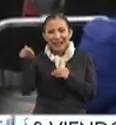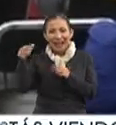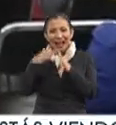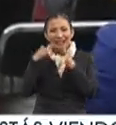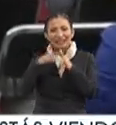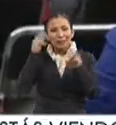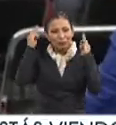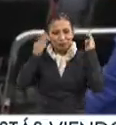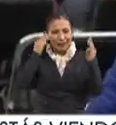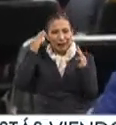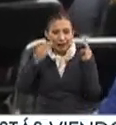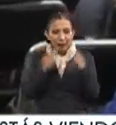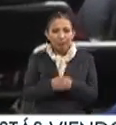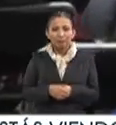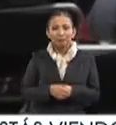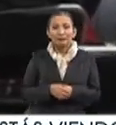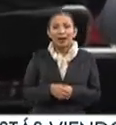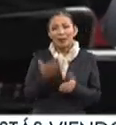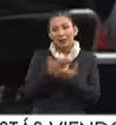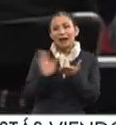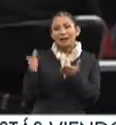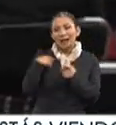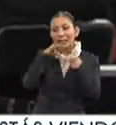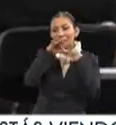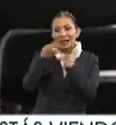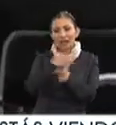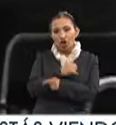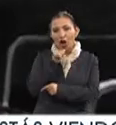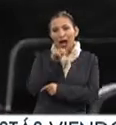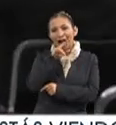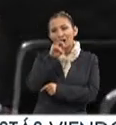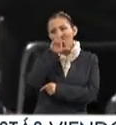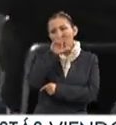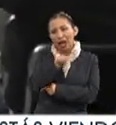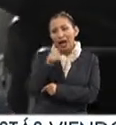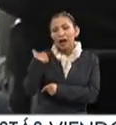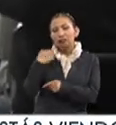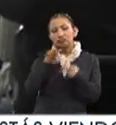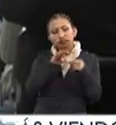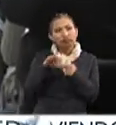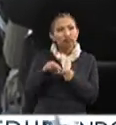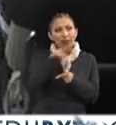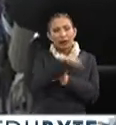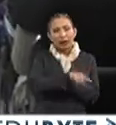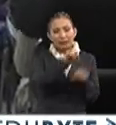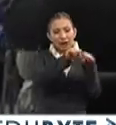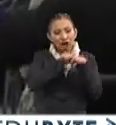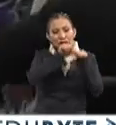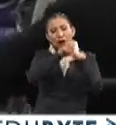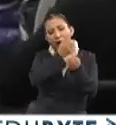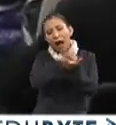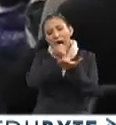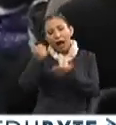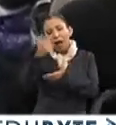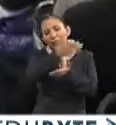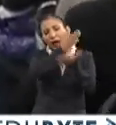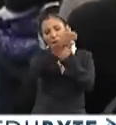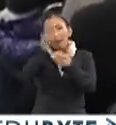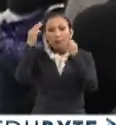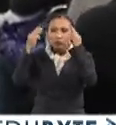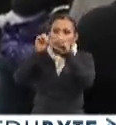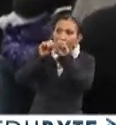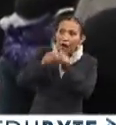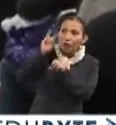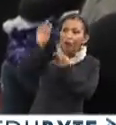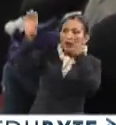en la Casa Museo, pues ese, aparte guiados por el hijo de Arreola, yendo de salón en salón, en salones museo,